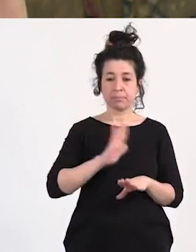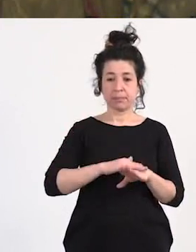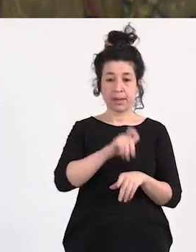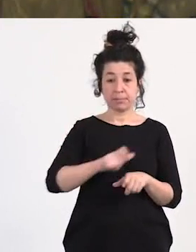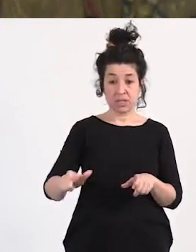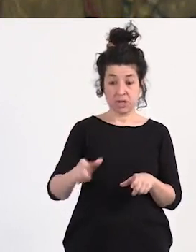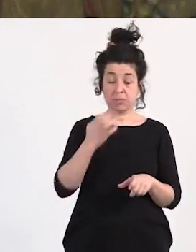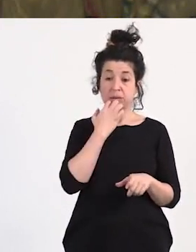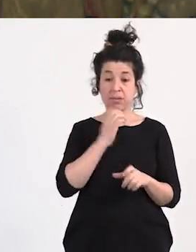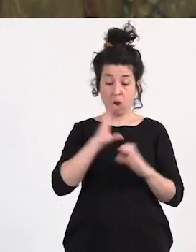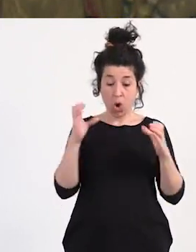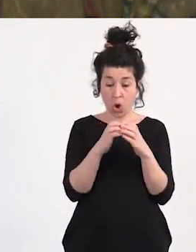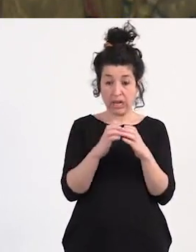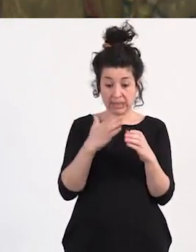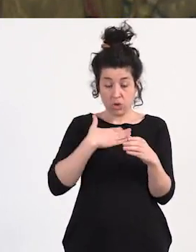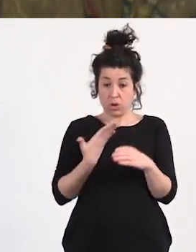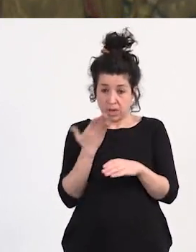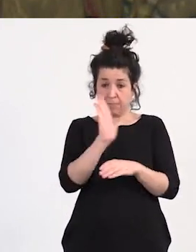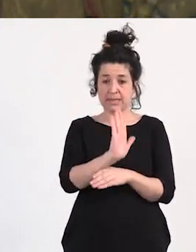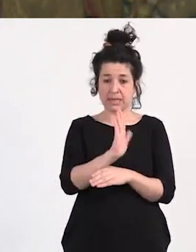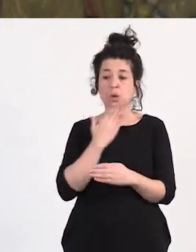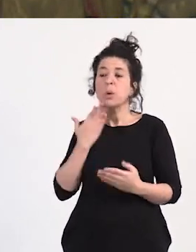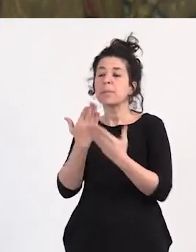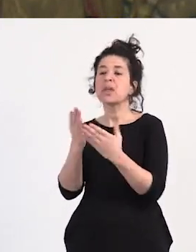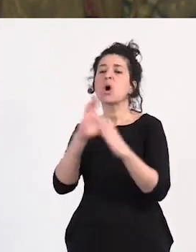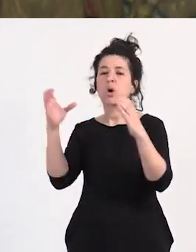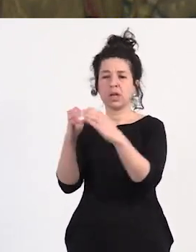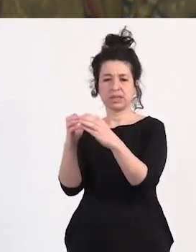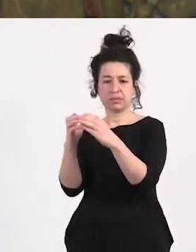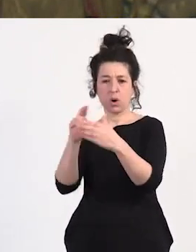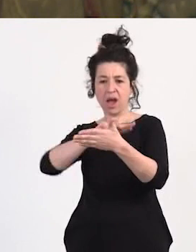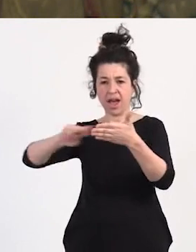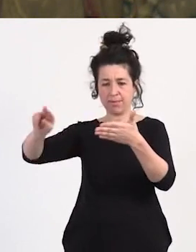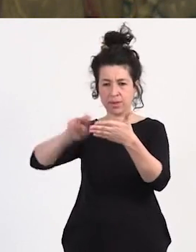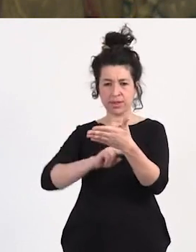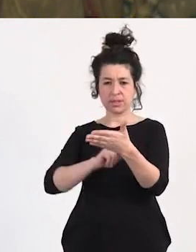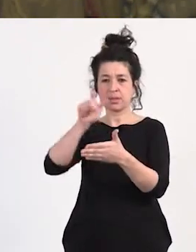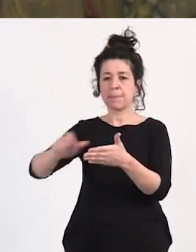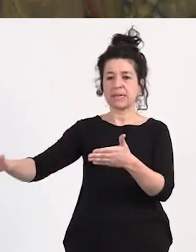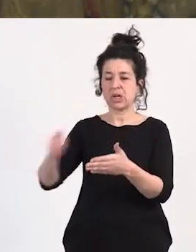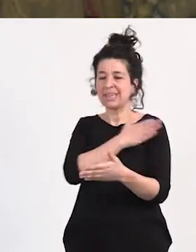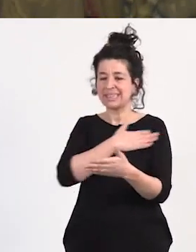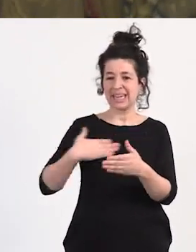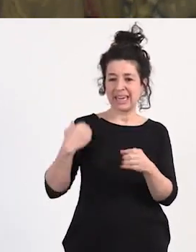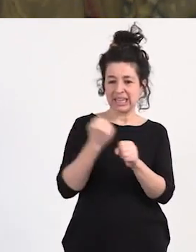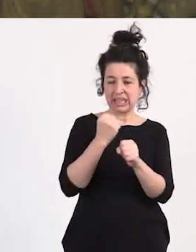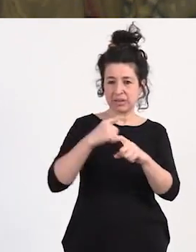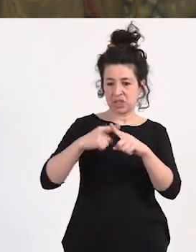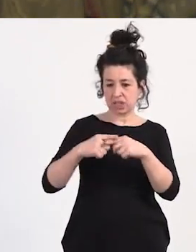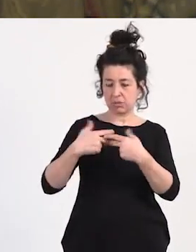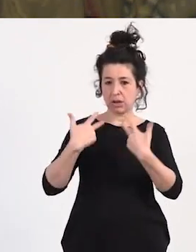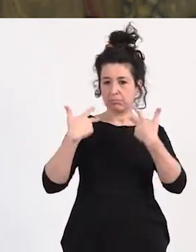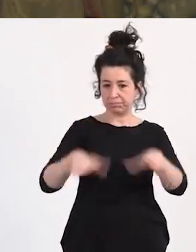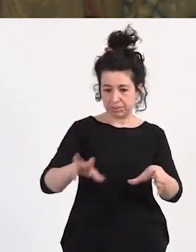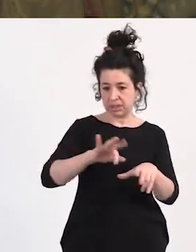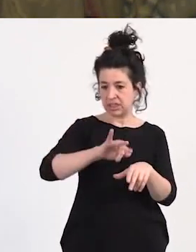lo que le pido al colectivo abolicionista lo que le pido a las personas que quieren que estas personas que quieren salir del trabajo sexual puedan conseguir otros